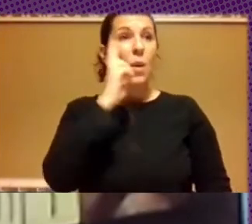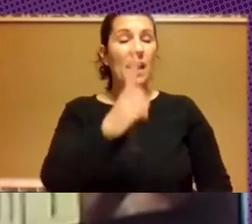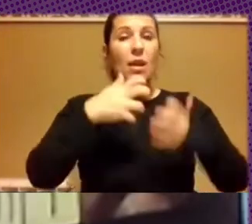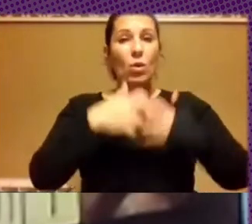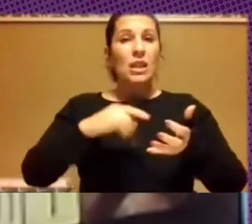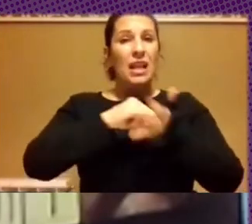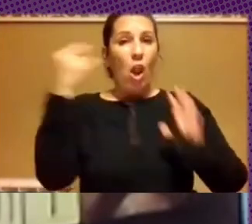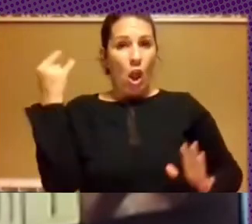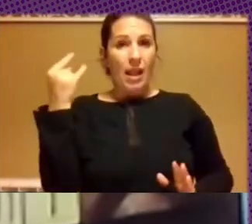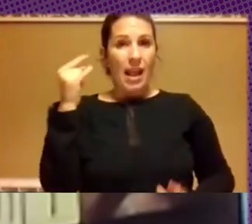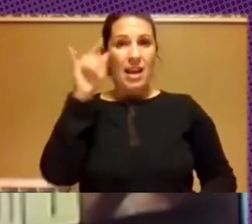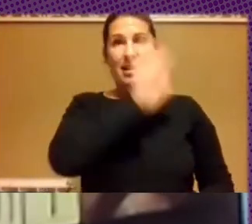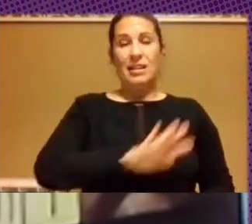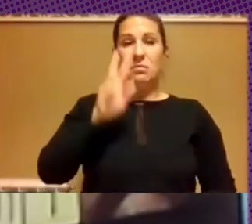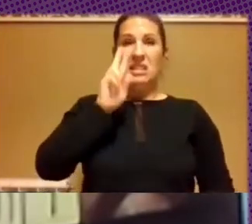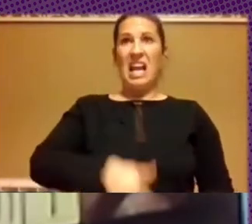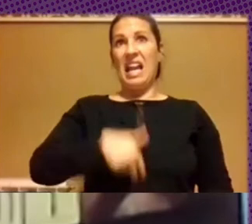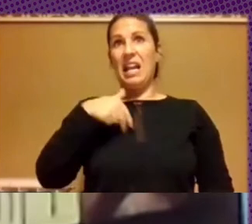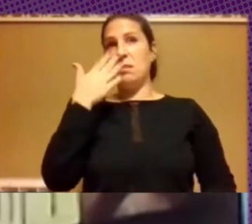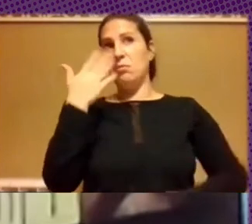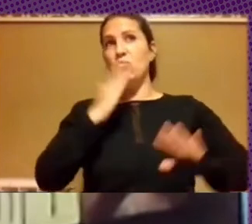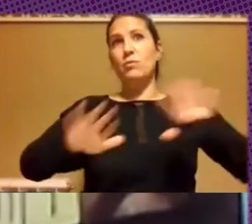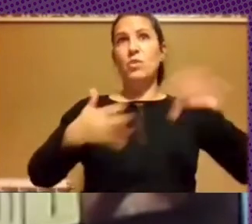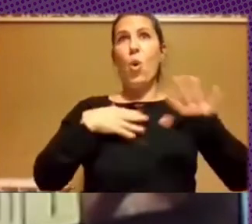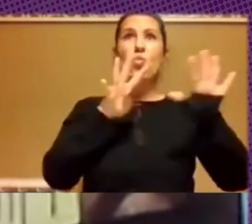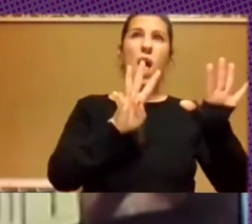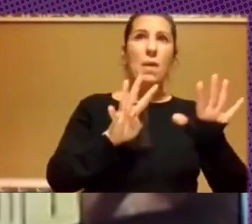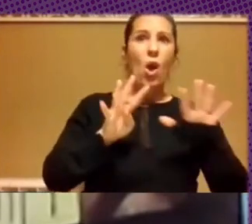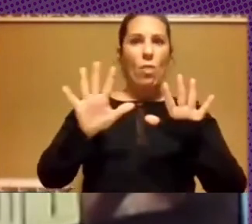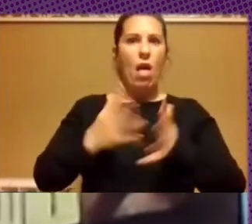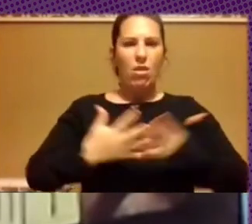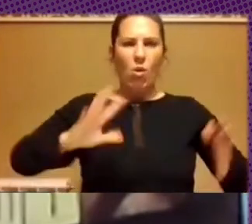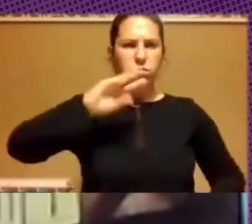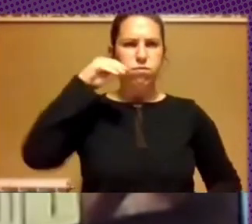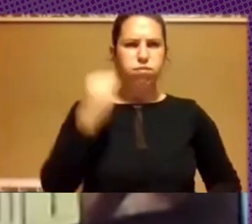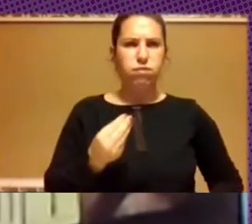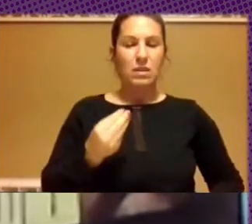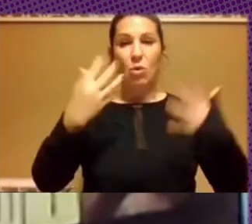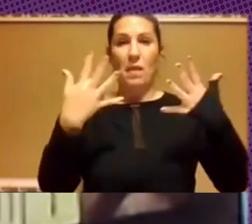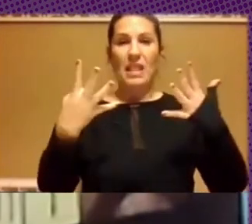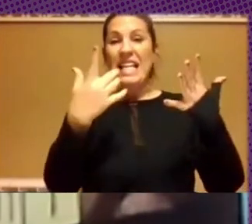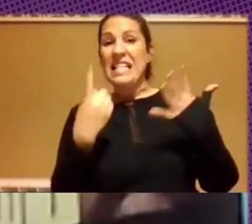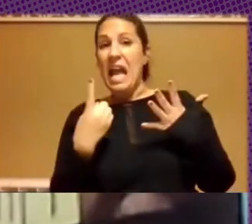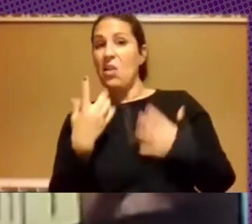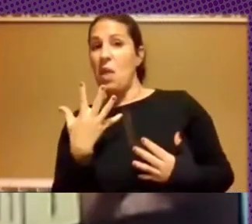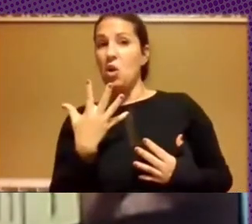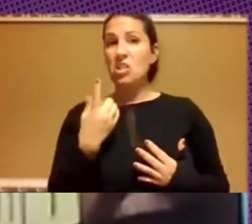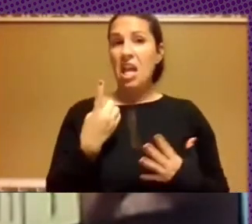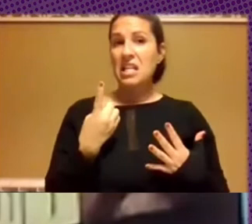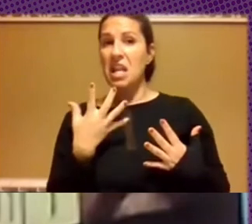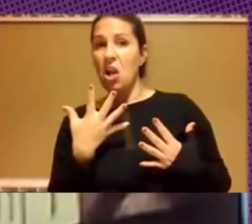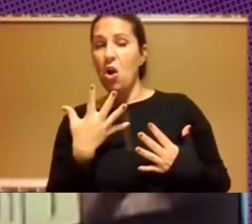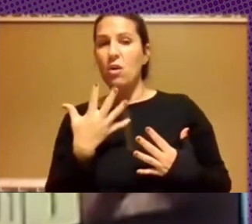lo que vamos a ver es que hay nueve o diez grandes jugadores, entre los cuales hay cinco o seis que son basadas